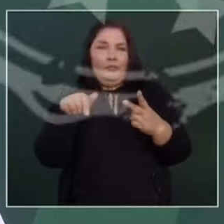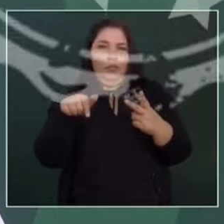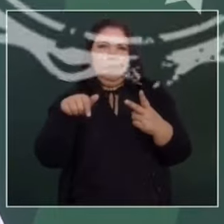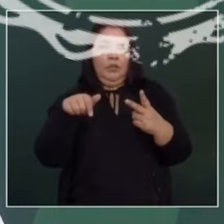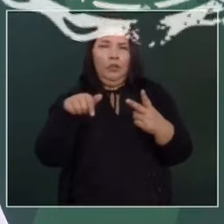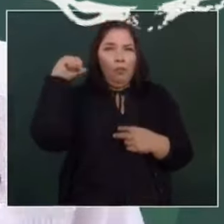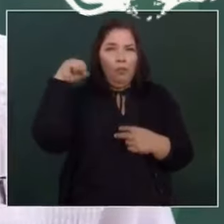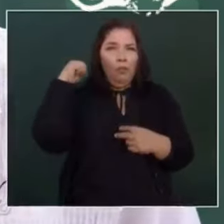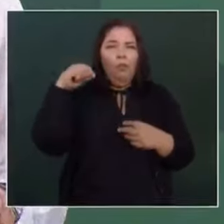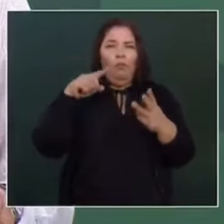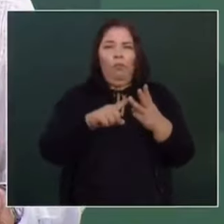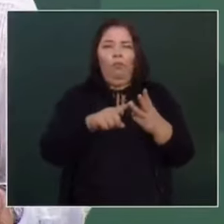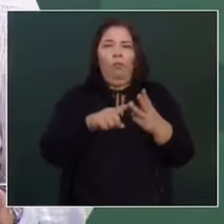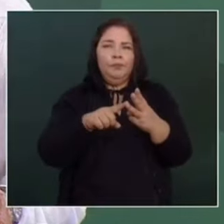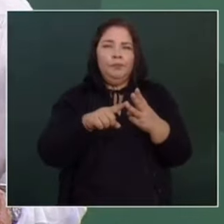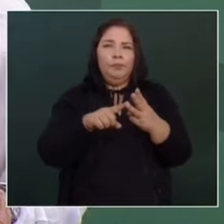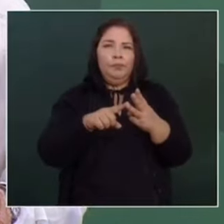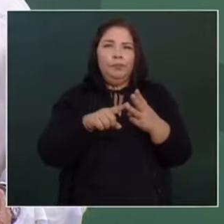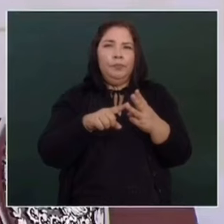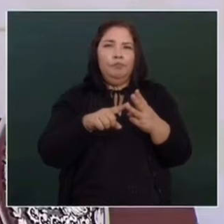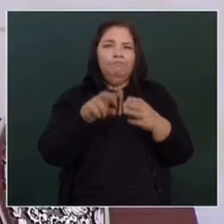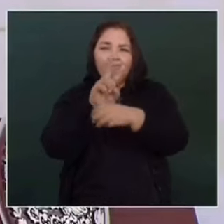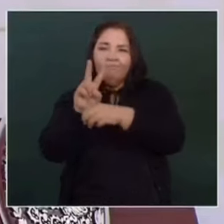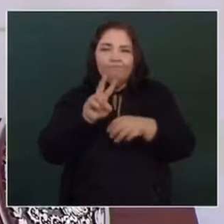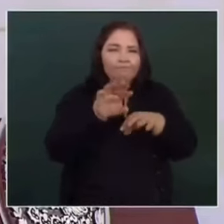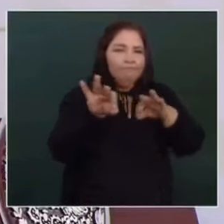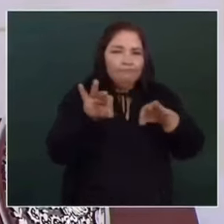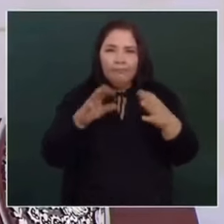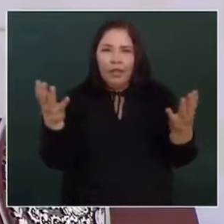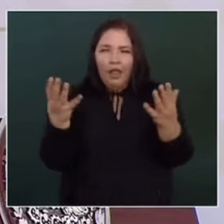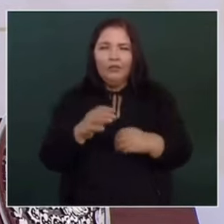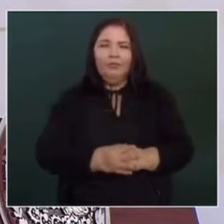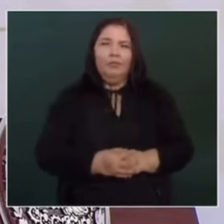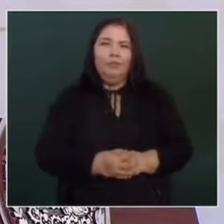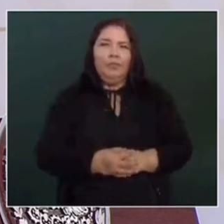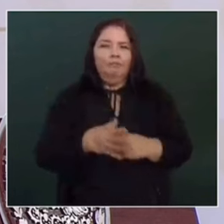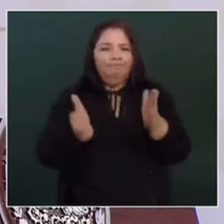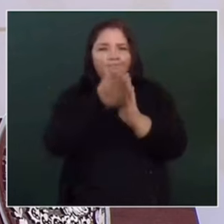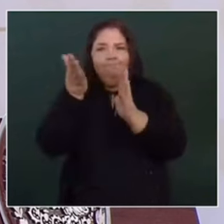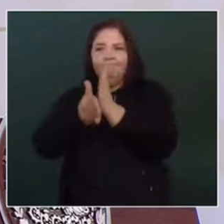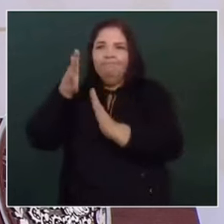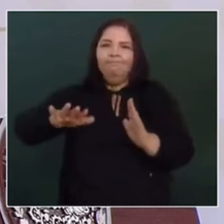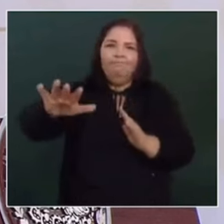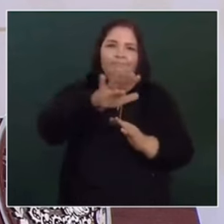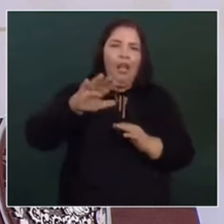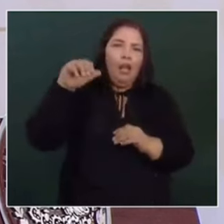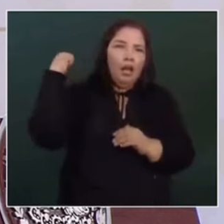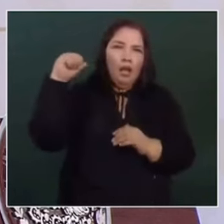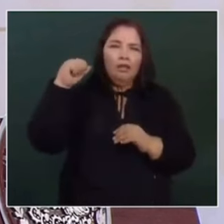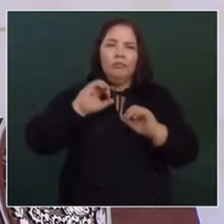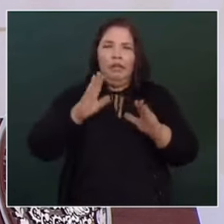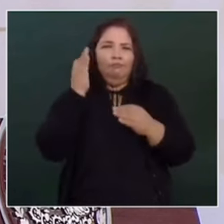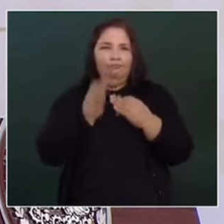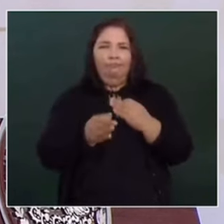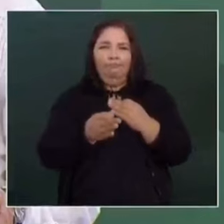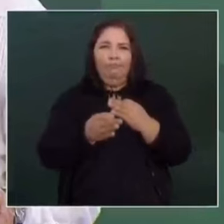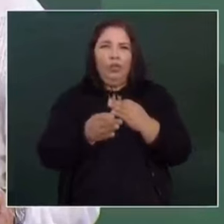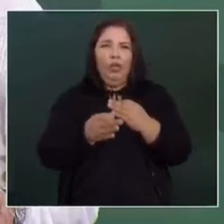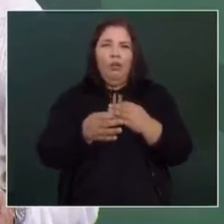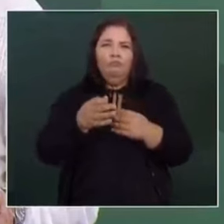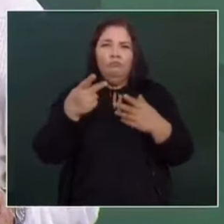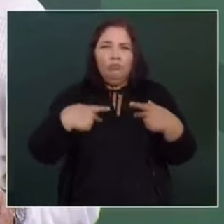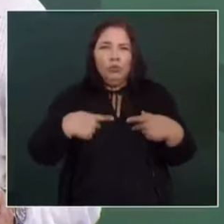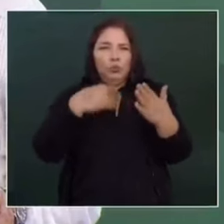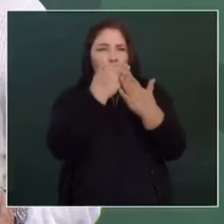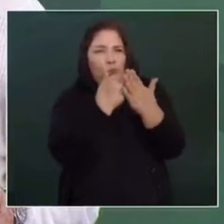Voy a Acapulco para supervisar los trabajos que estamos llevando a cabo de reconstrucción de Acapulco. Ya terminamos el censo